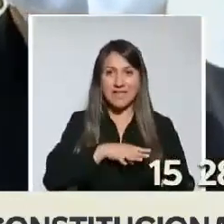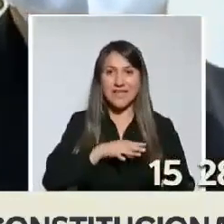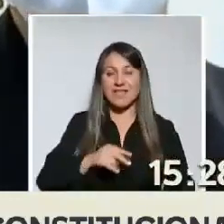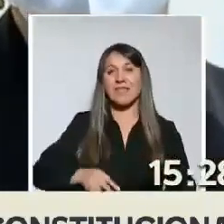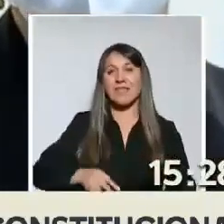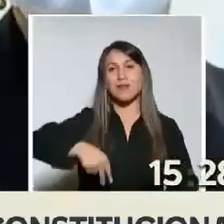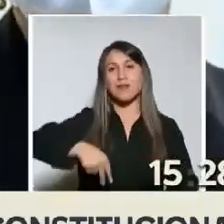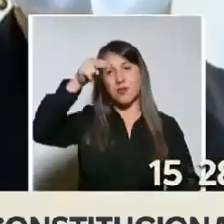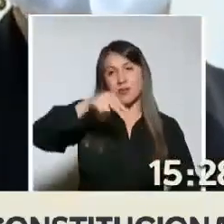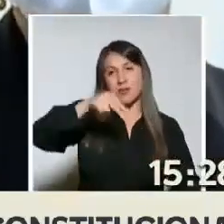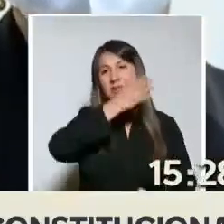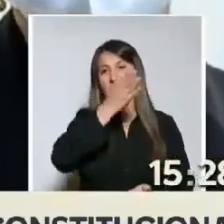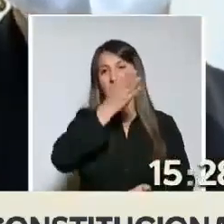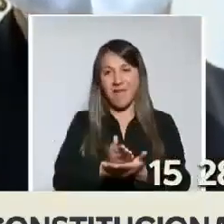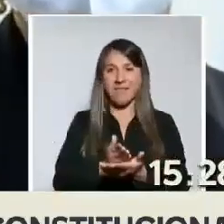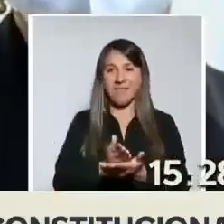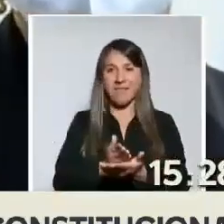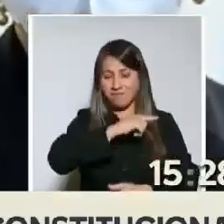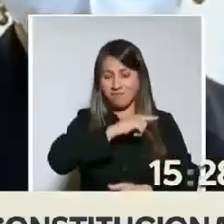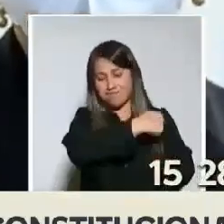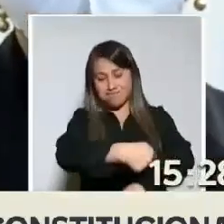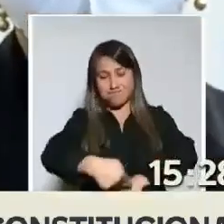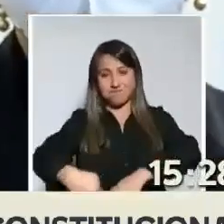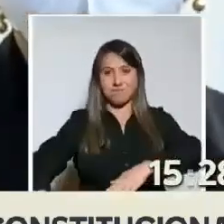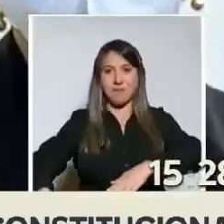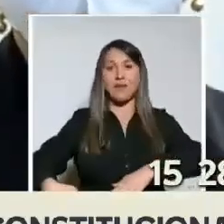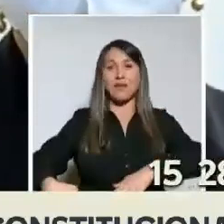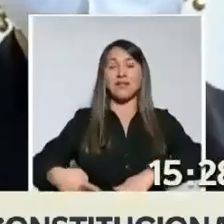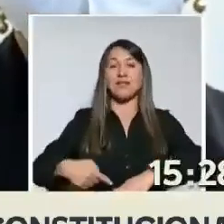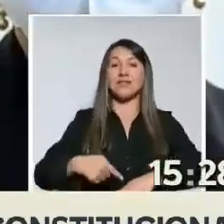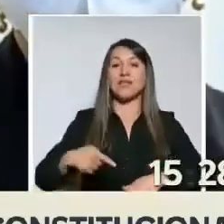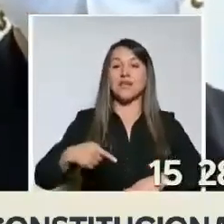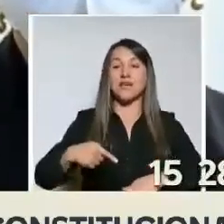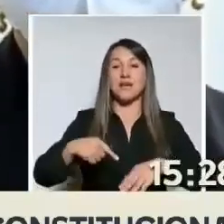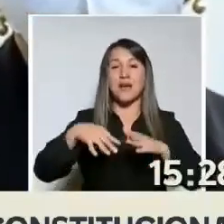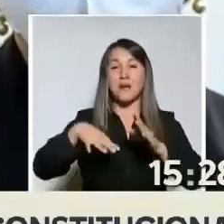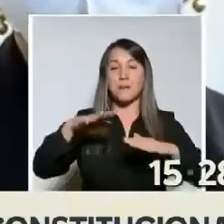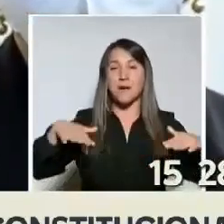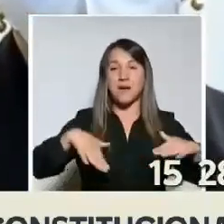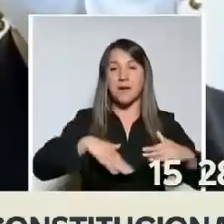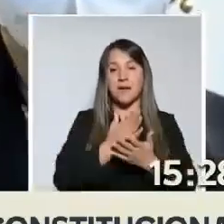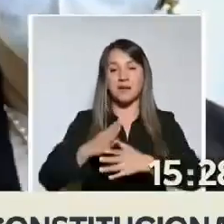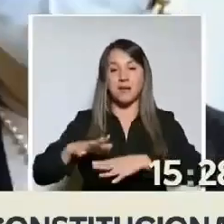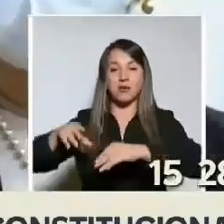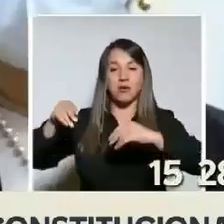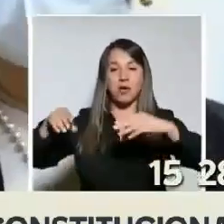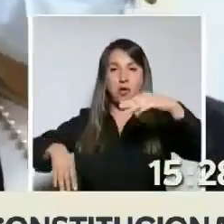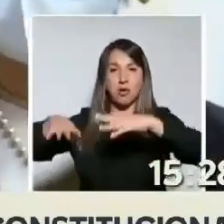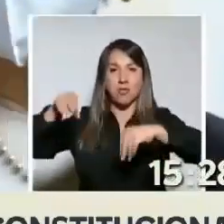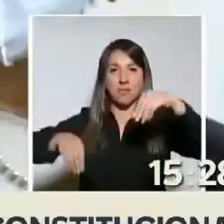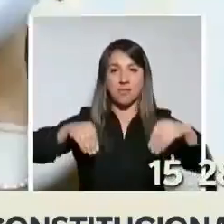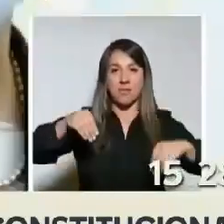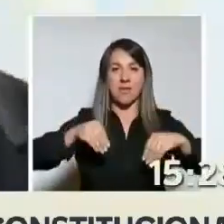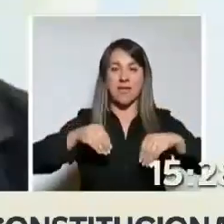hasta la Patagonia, desde el mar hasta la cordillera, en la